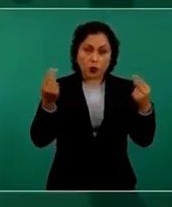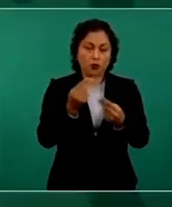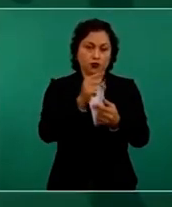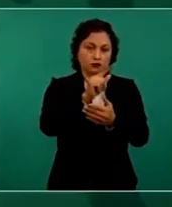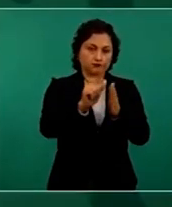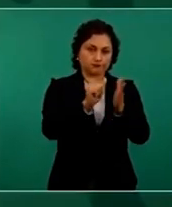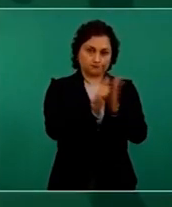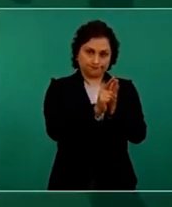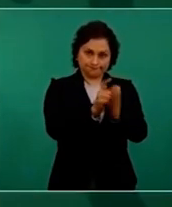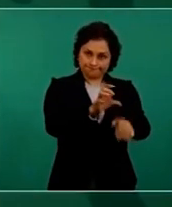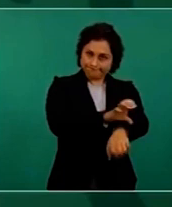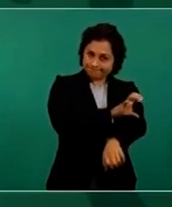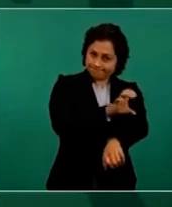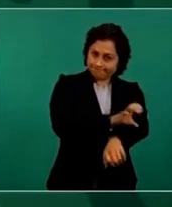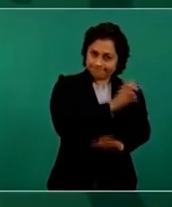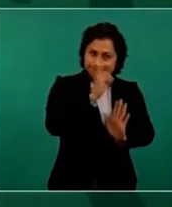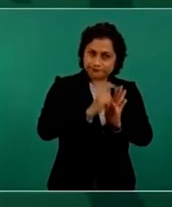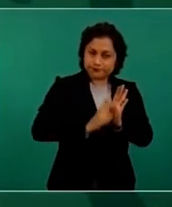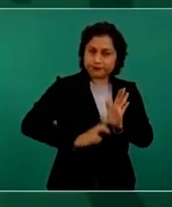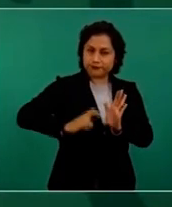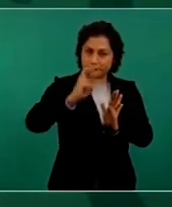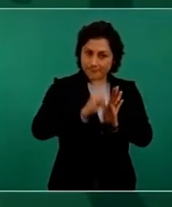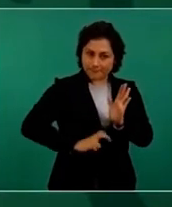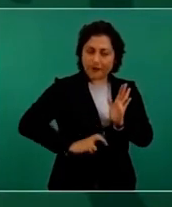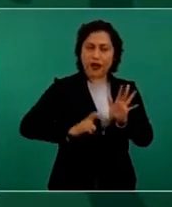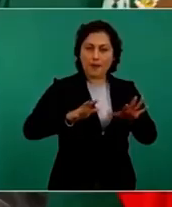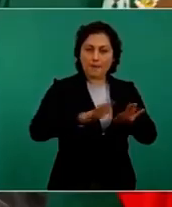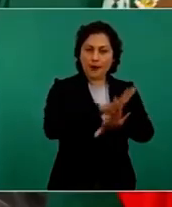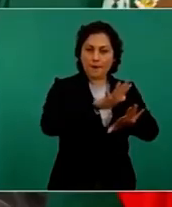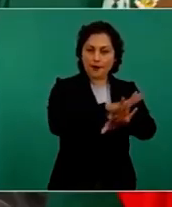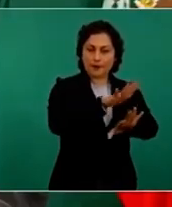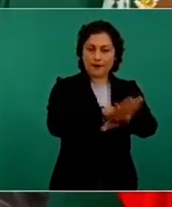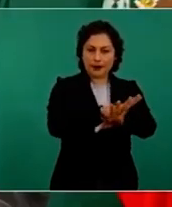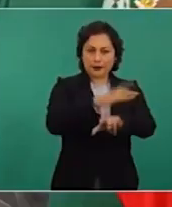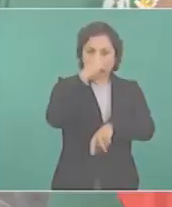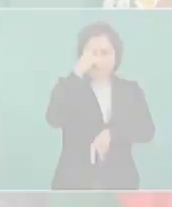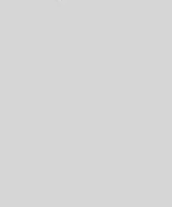para que no aumenten los precios.